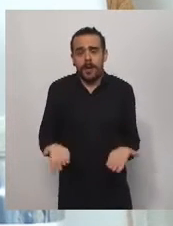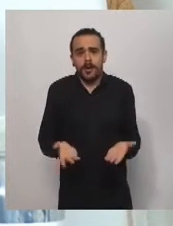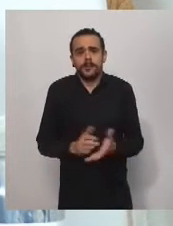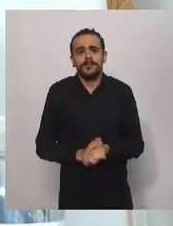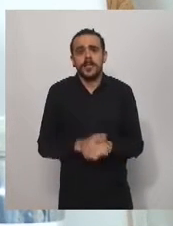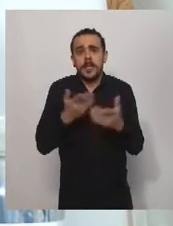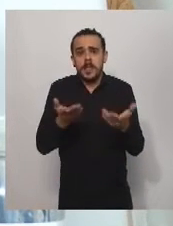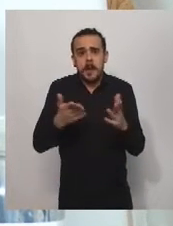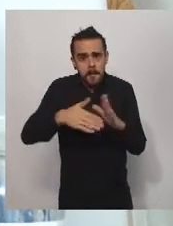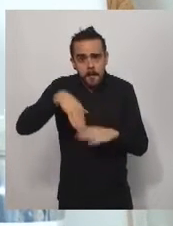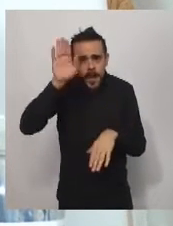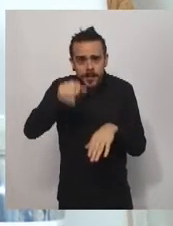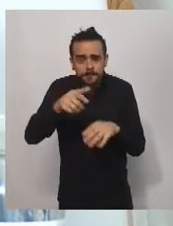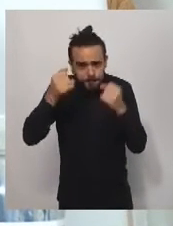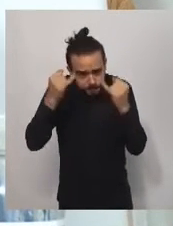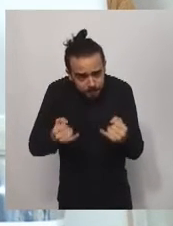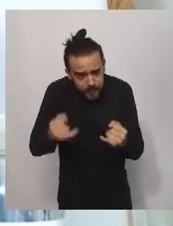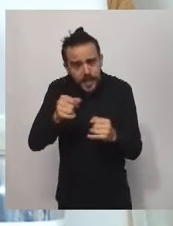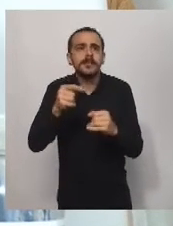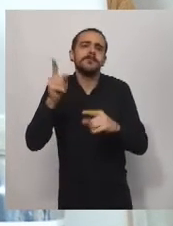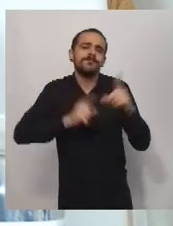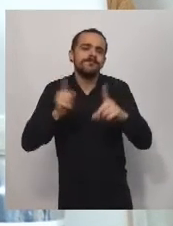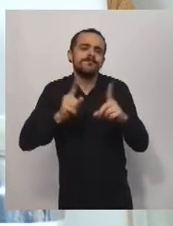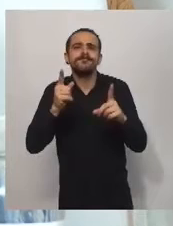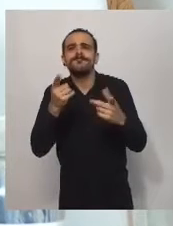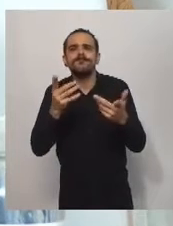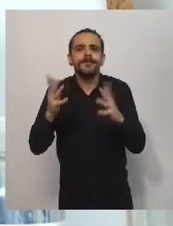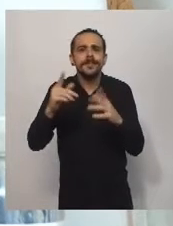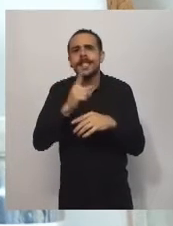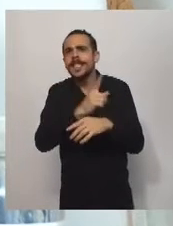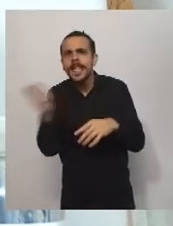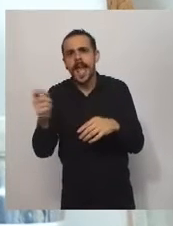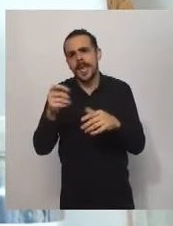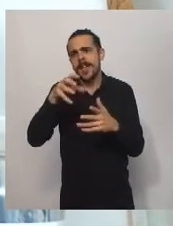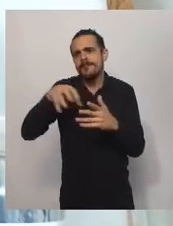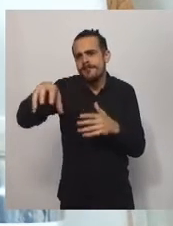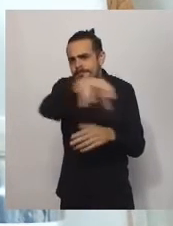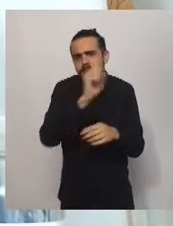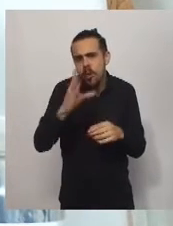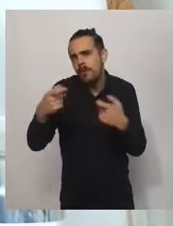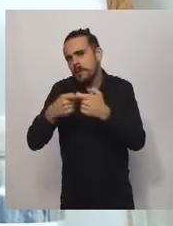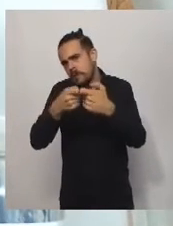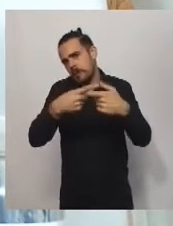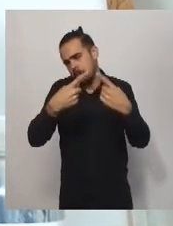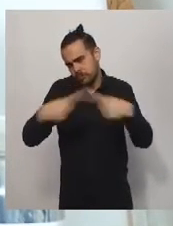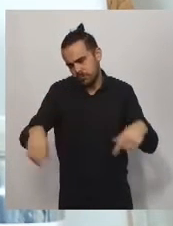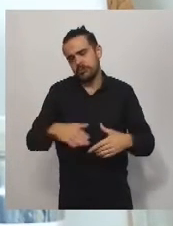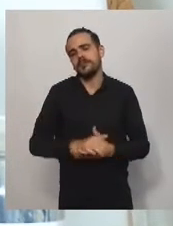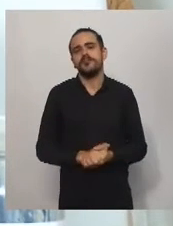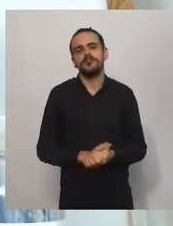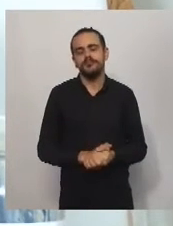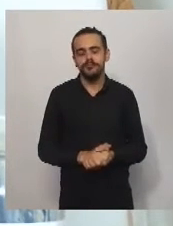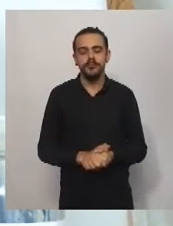concentrados en alrededor de 100 instituciones deportivas. El otro